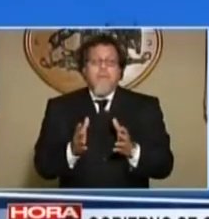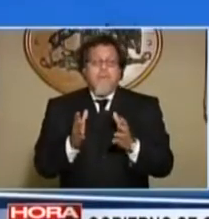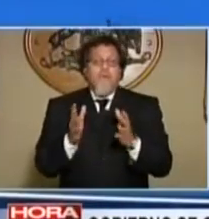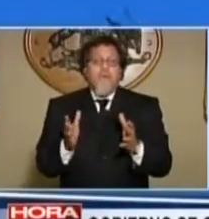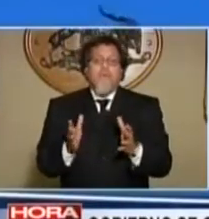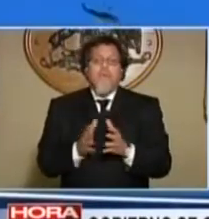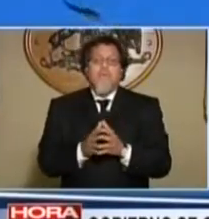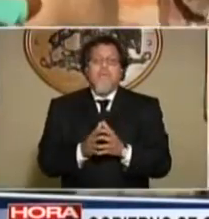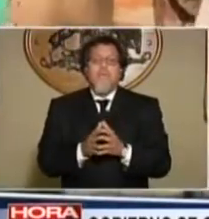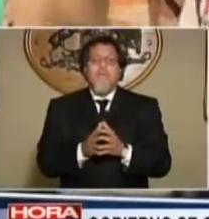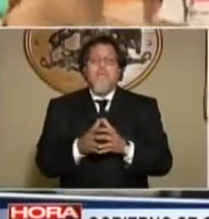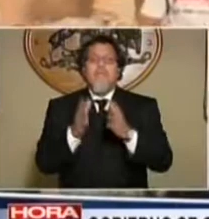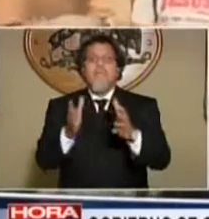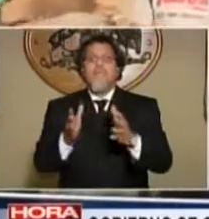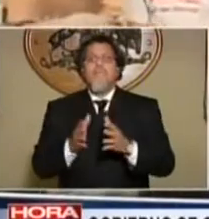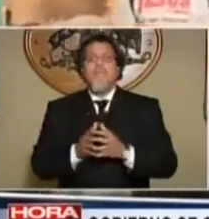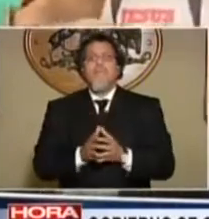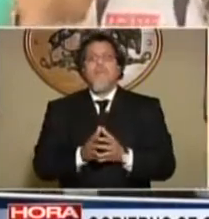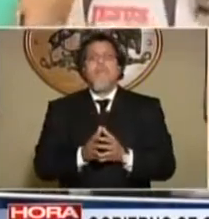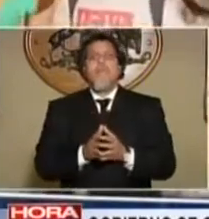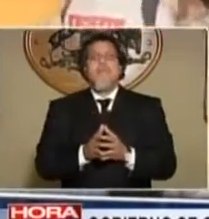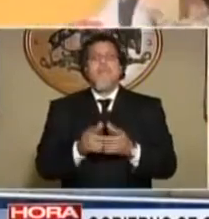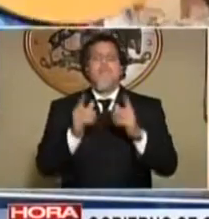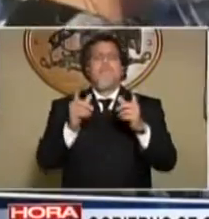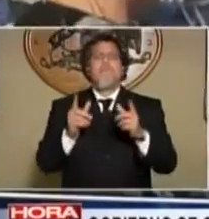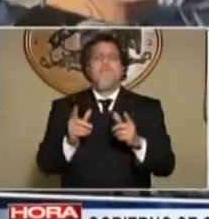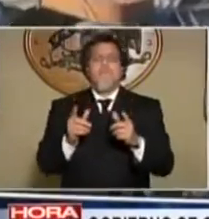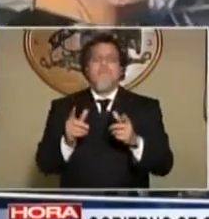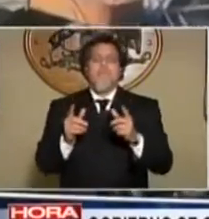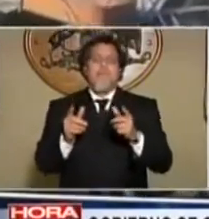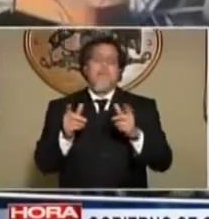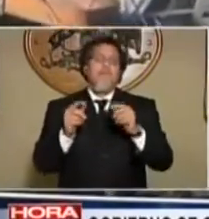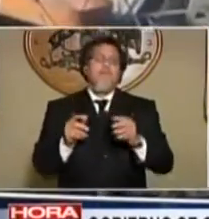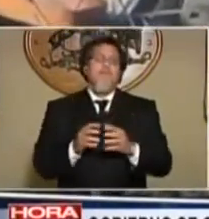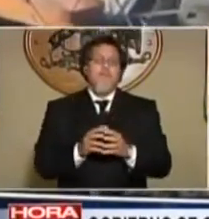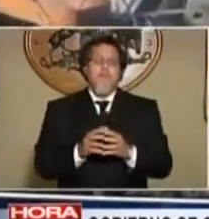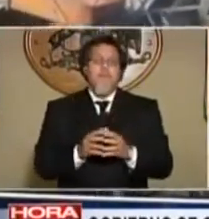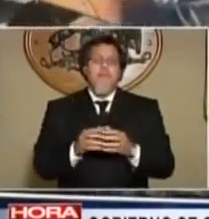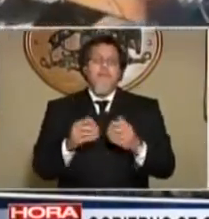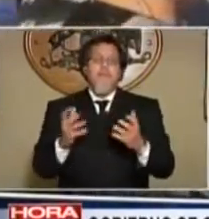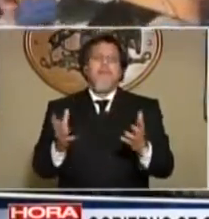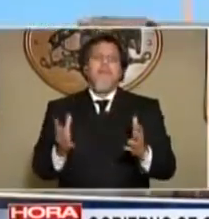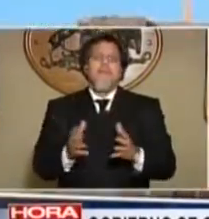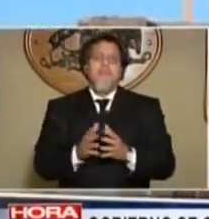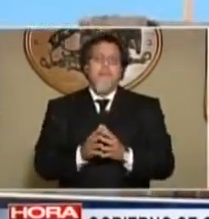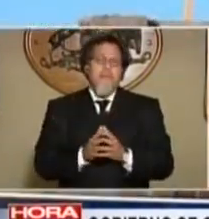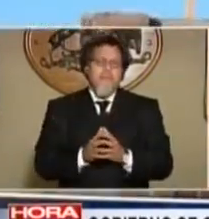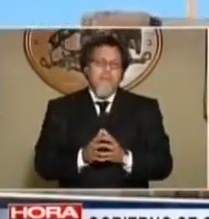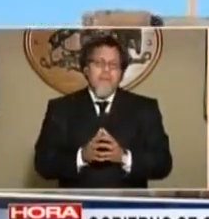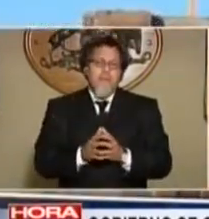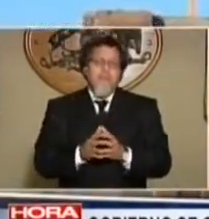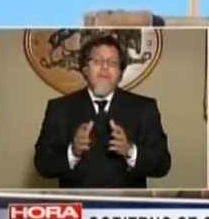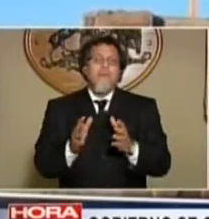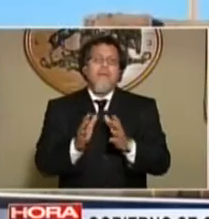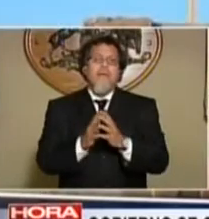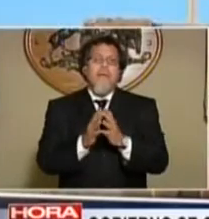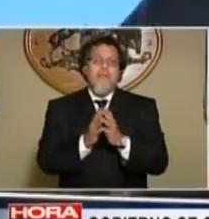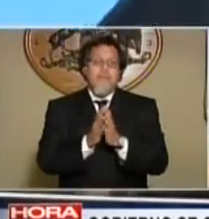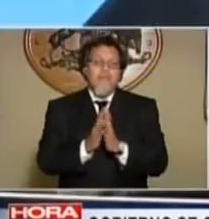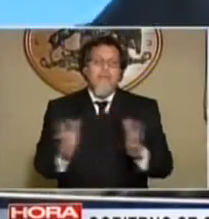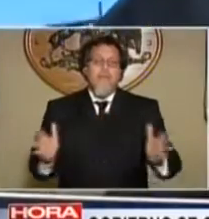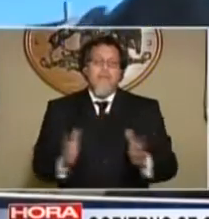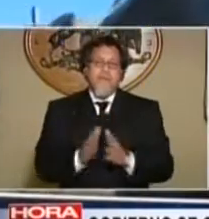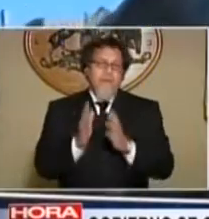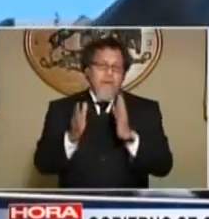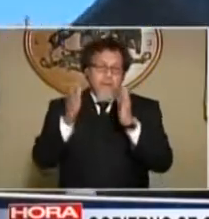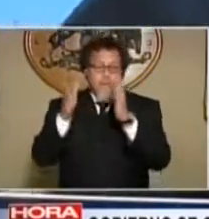planteado por algunos que dicen, mire, si están en zonas peligrosas, veamos si esas zonas peligrosas se pueden hacer menos peligrosas o darle algún grado de seguridad. Hay una discusión